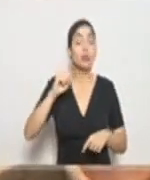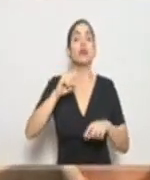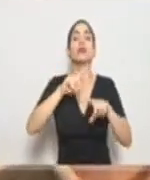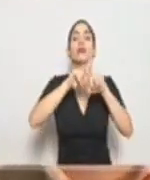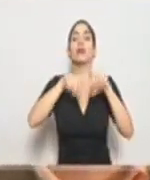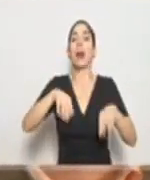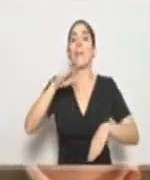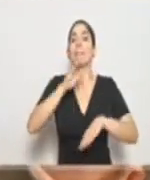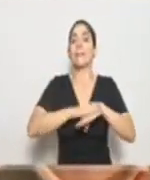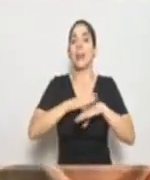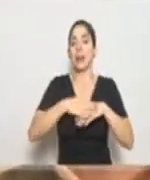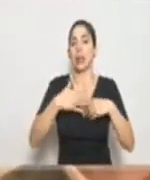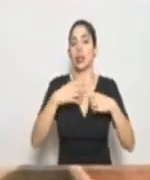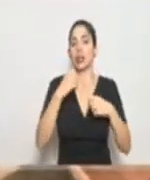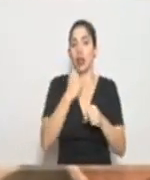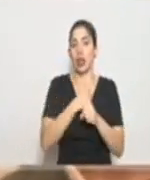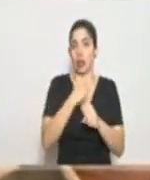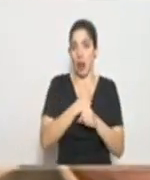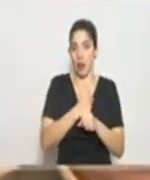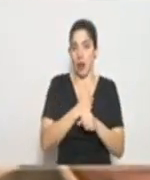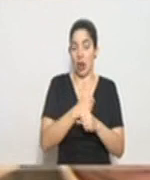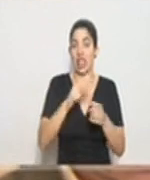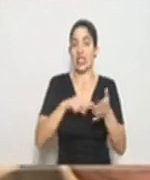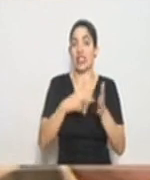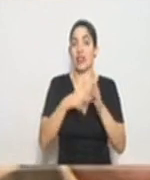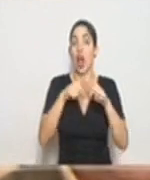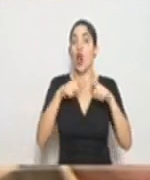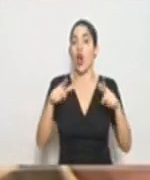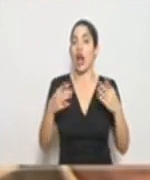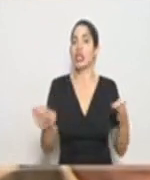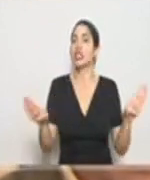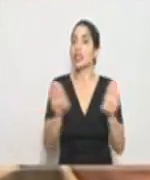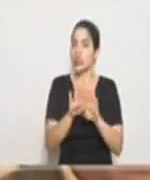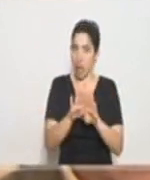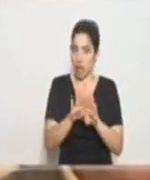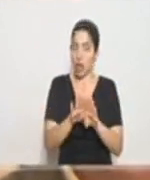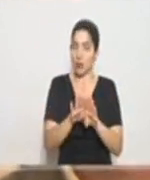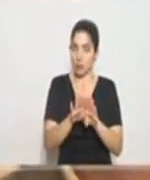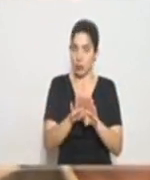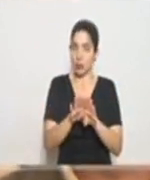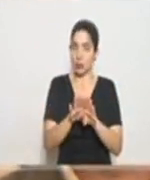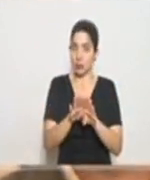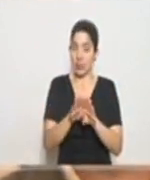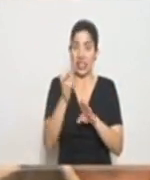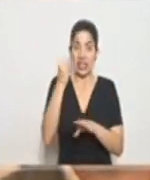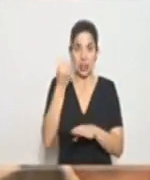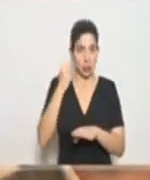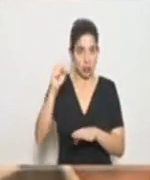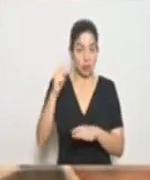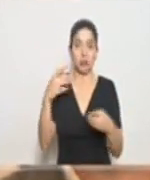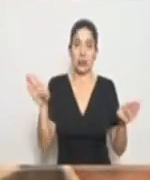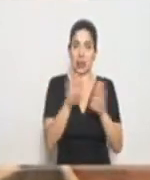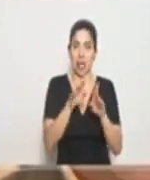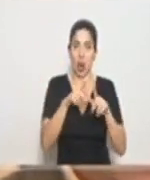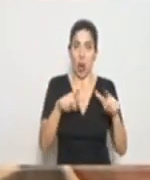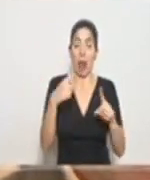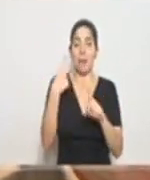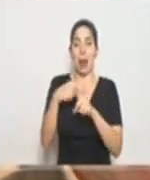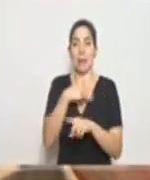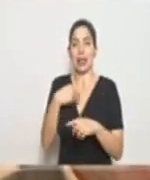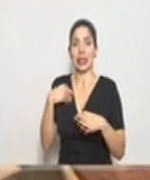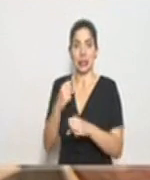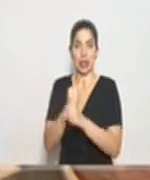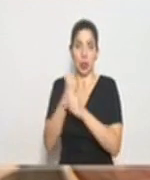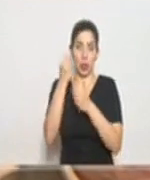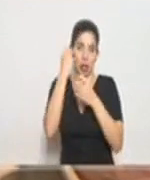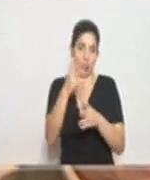el permiso sanitario y funcionamiento lo cual corresponde con un cierre local además de las medidas que ya indicó el ministro de seguridad